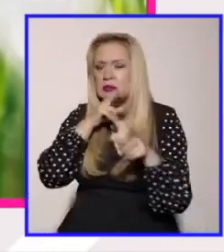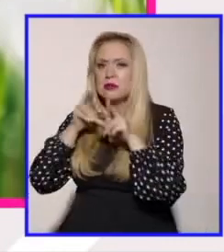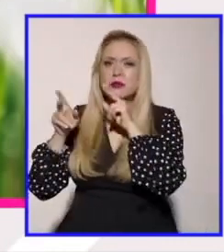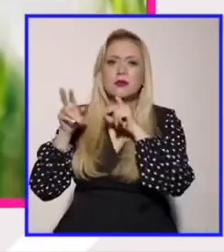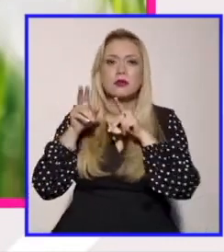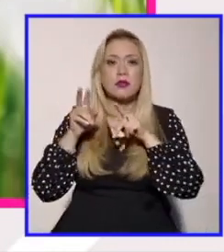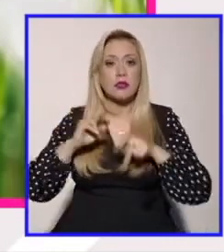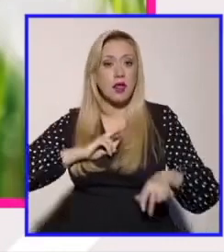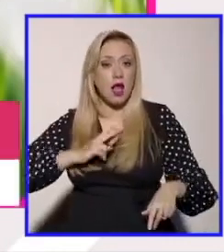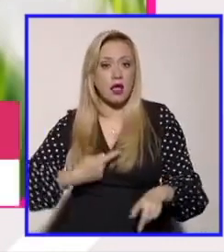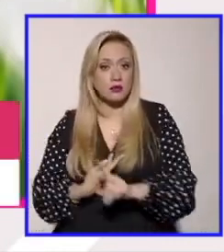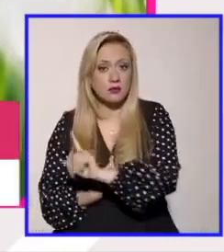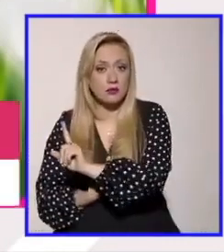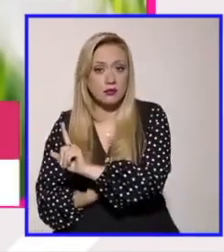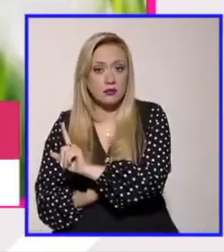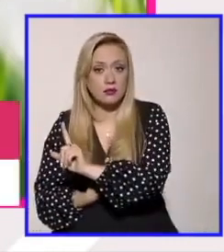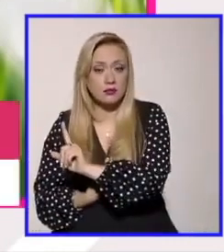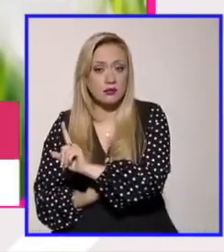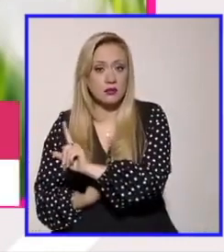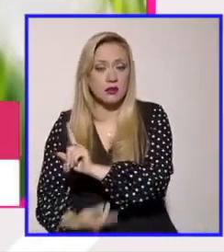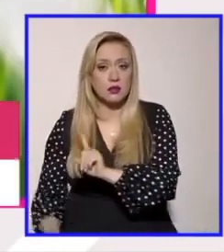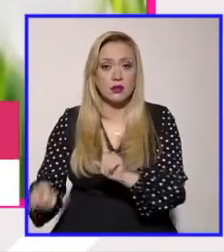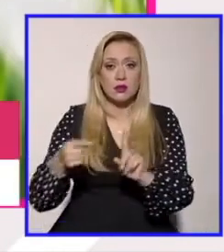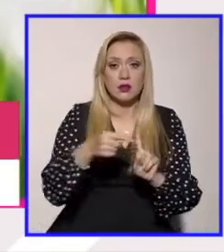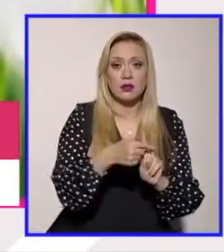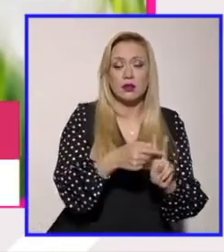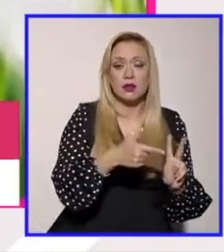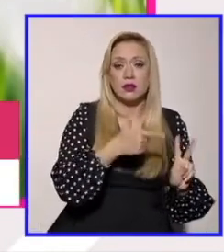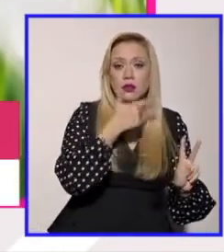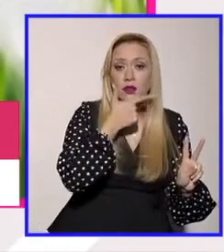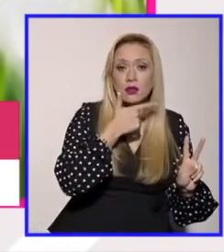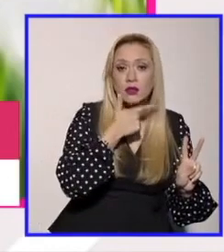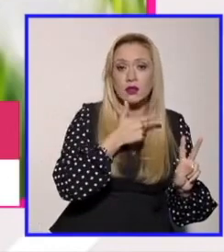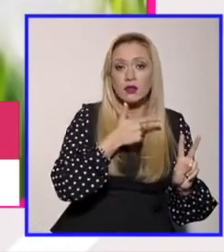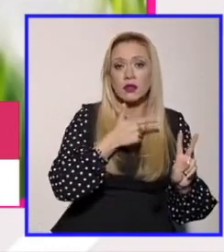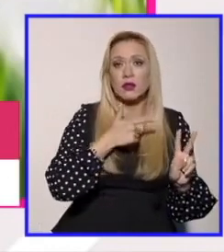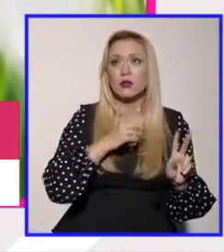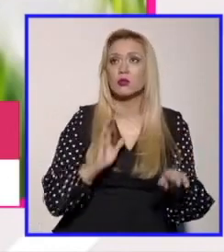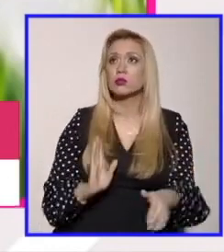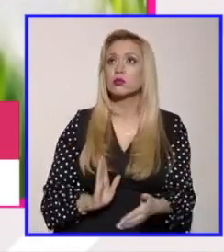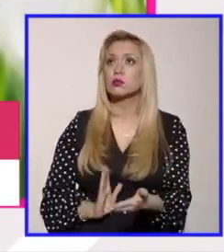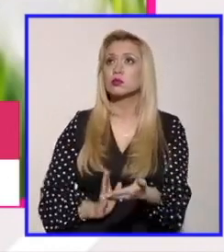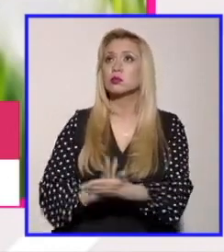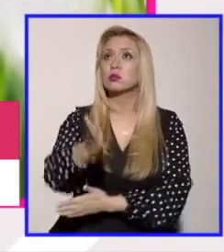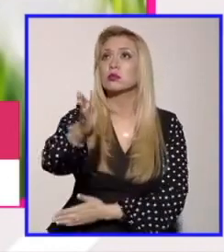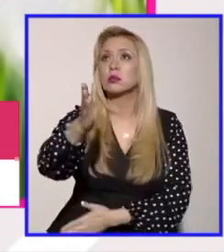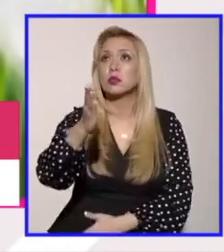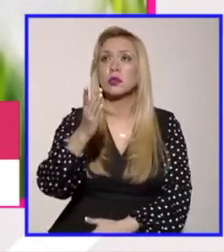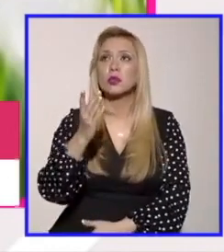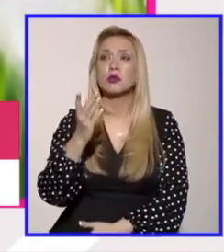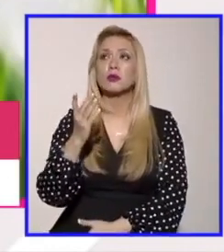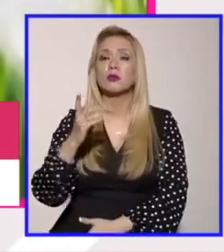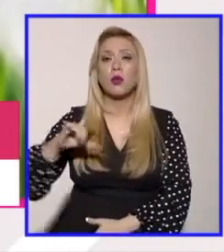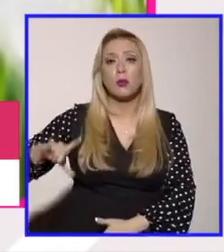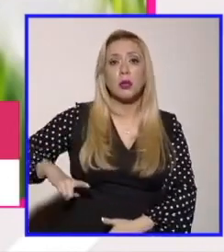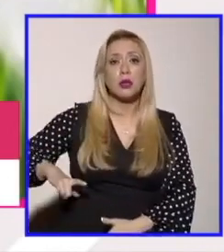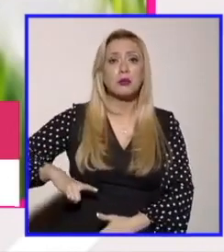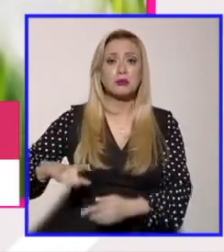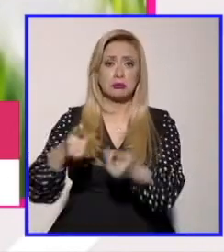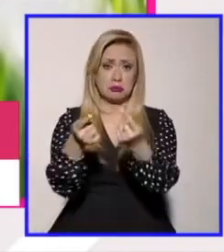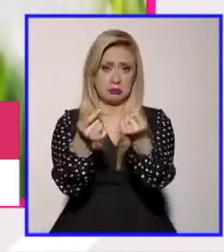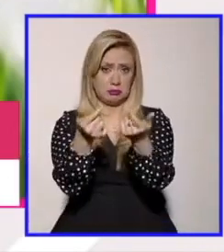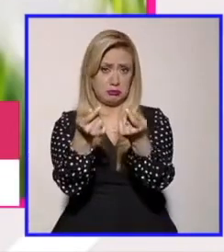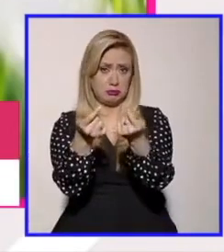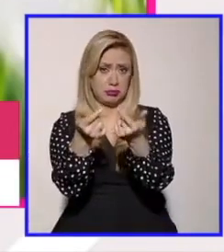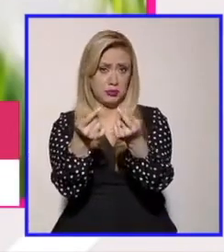sino de personas trans en espacios públicos sigue siendo ínfima yo siempre pongo como ejemplo que si nos vamos al sistema nacional de